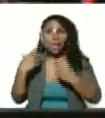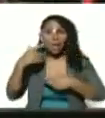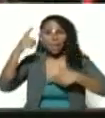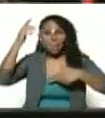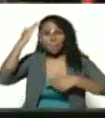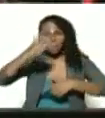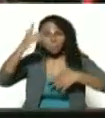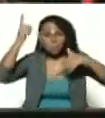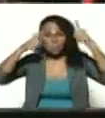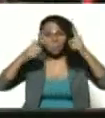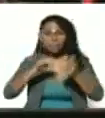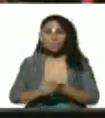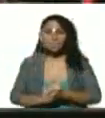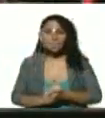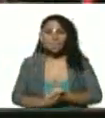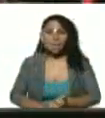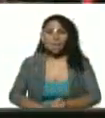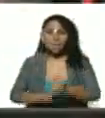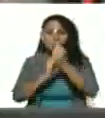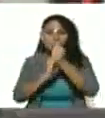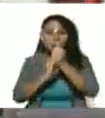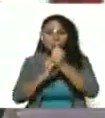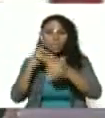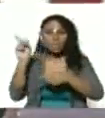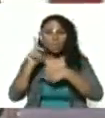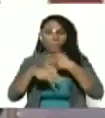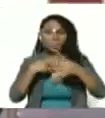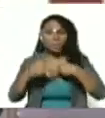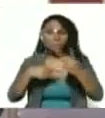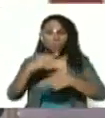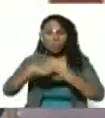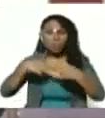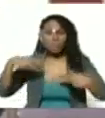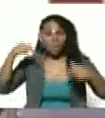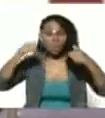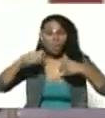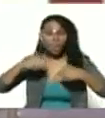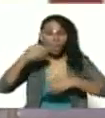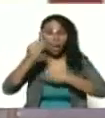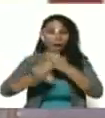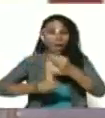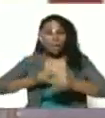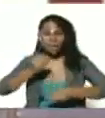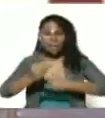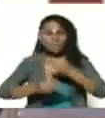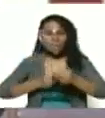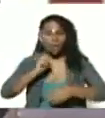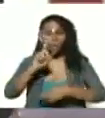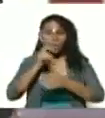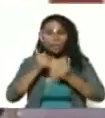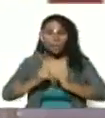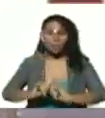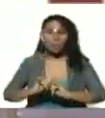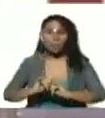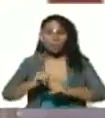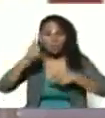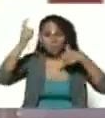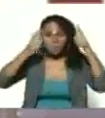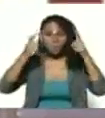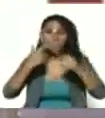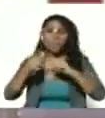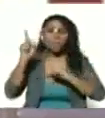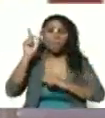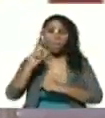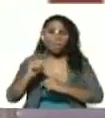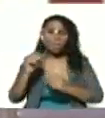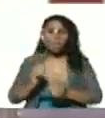con el liderazgo de ese proceso revolucionario que hoy encarna un hijo de Hugo Chávez pero también un